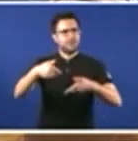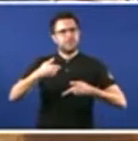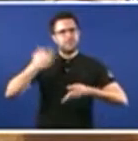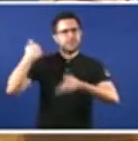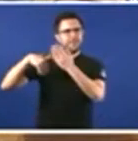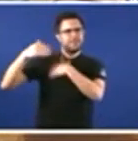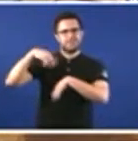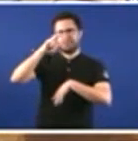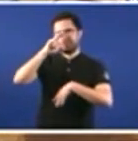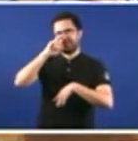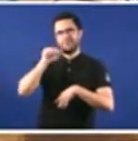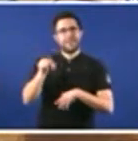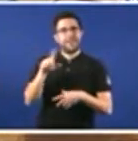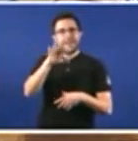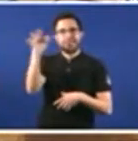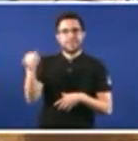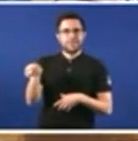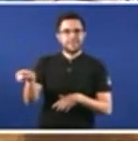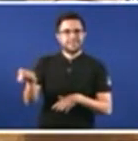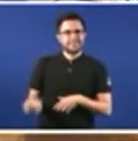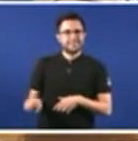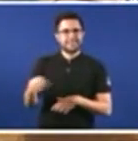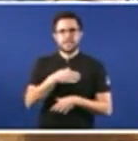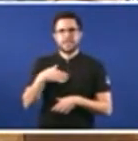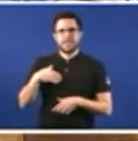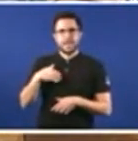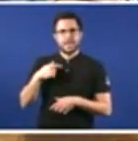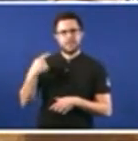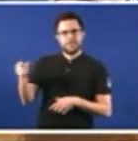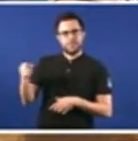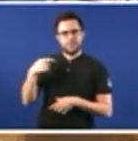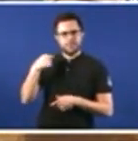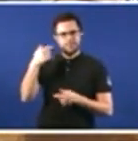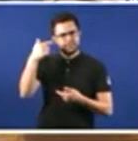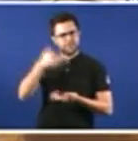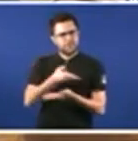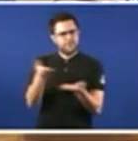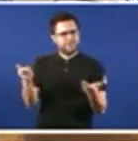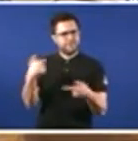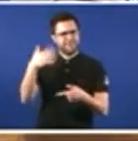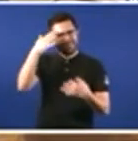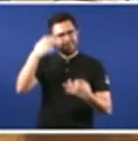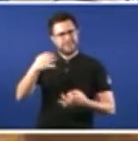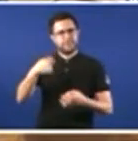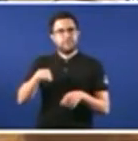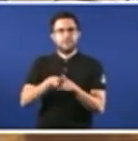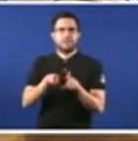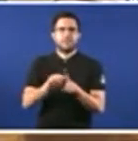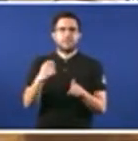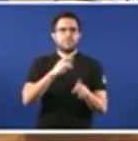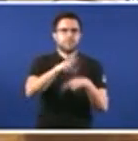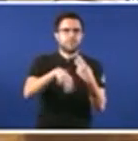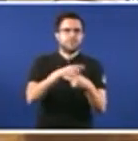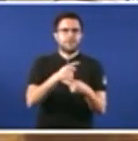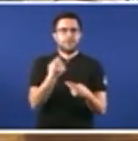ademais, señor Feijó se vostedes quere ter credibilidade ten que modificar a súa política en Galiza porque a primeira lei